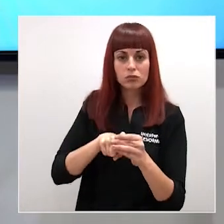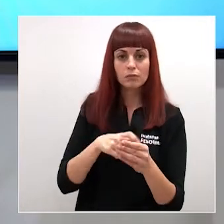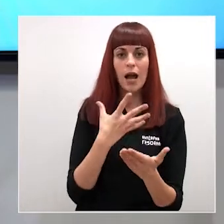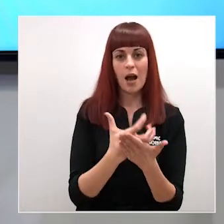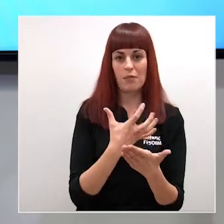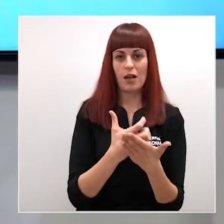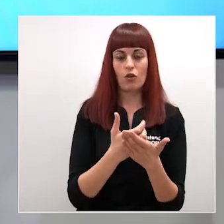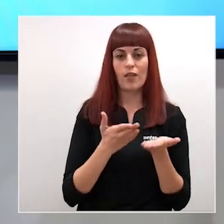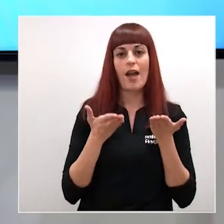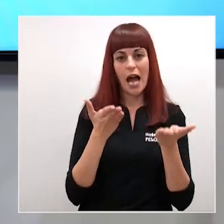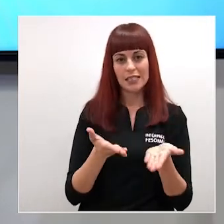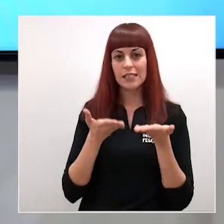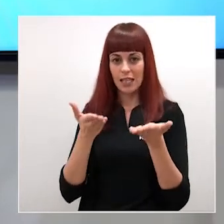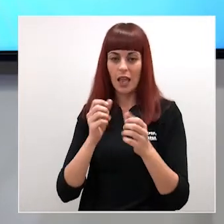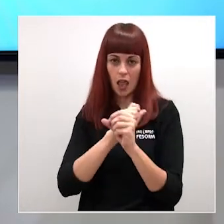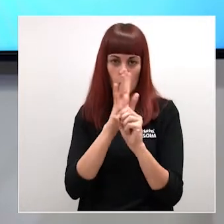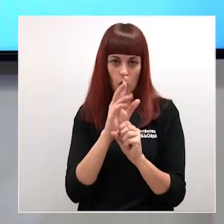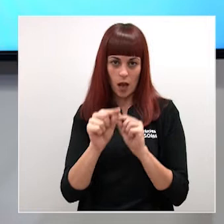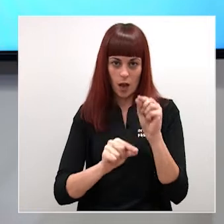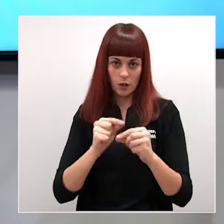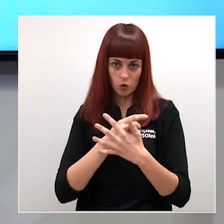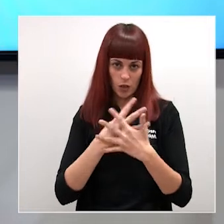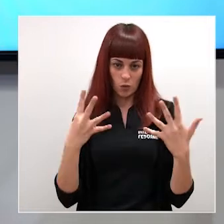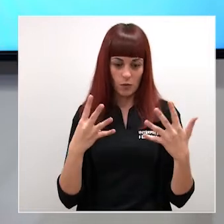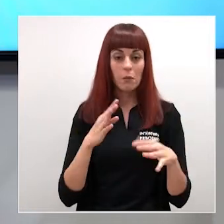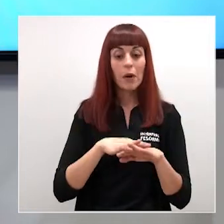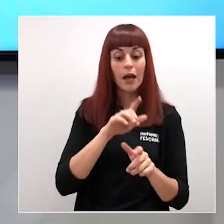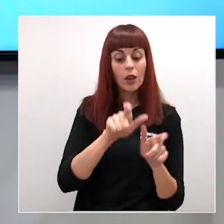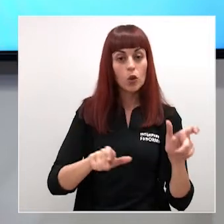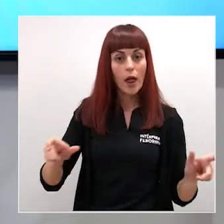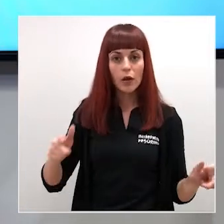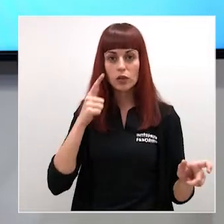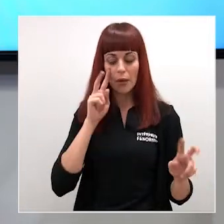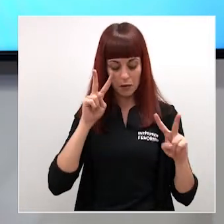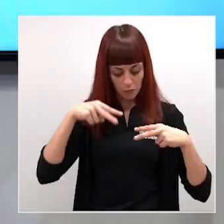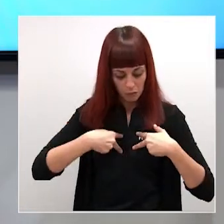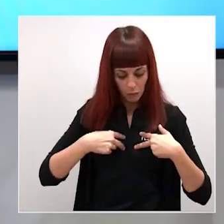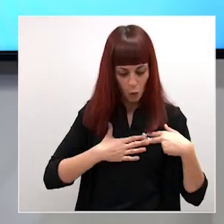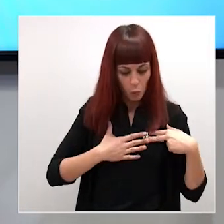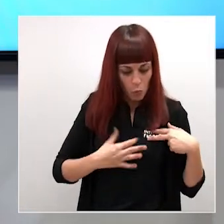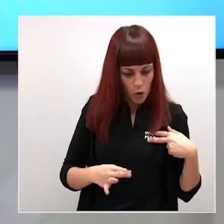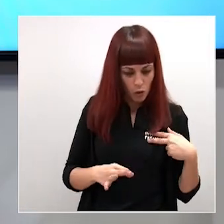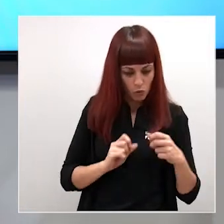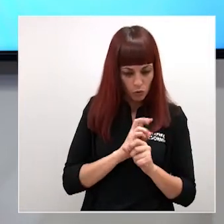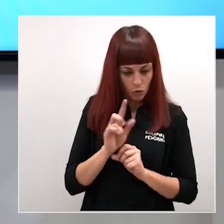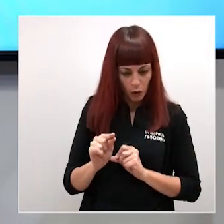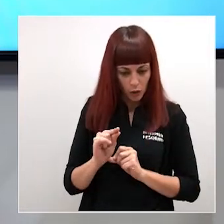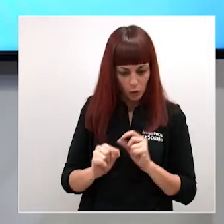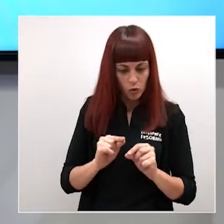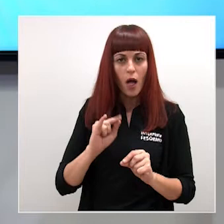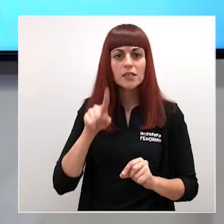Asistencia COVID-19, que permite a los ciudadanos autoevaluar su probabilidad de sufrir un COVID-19.